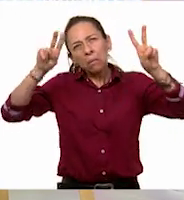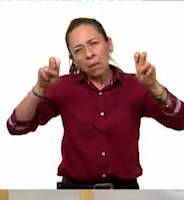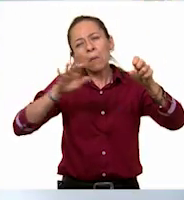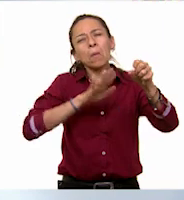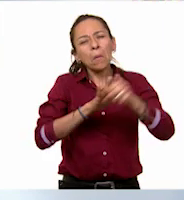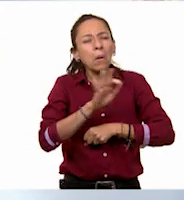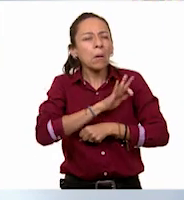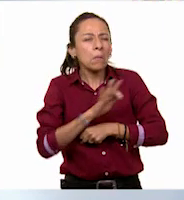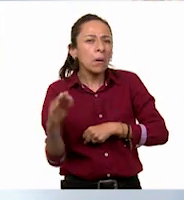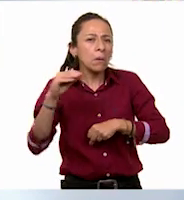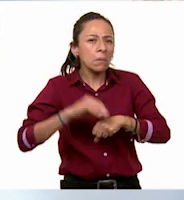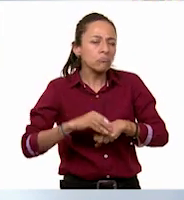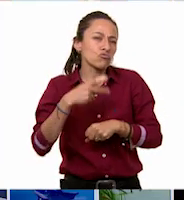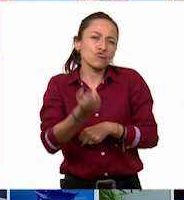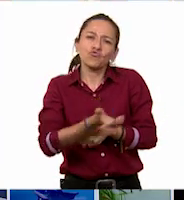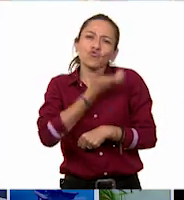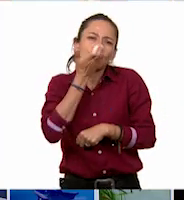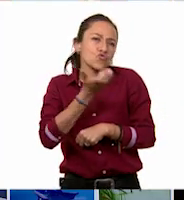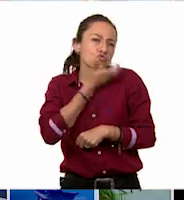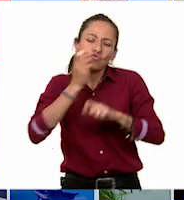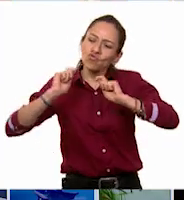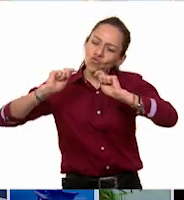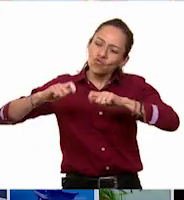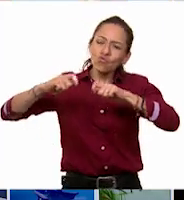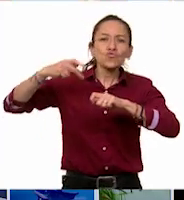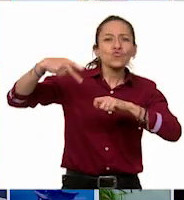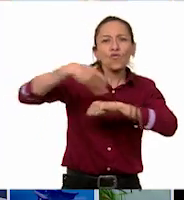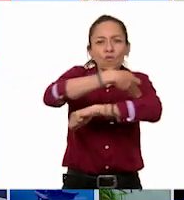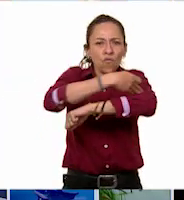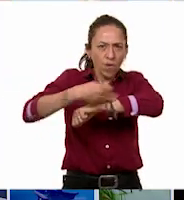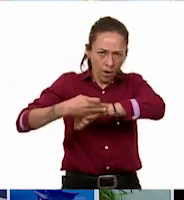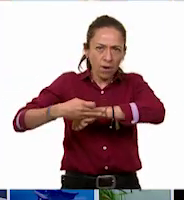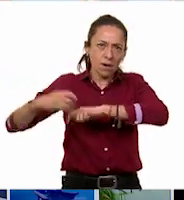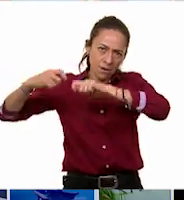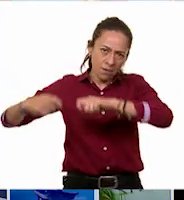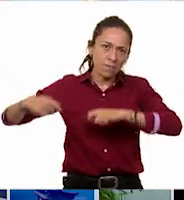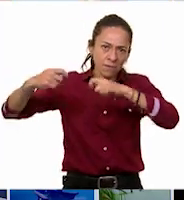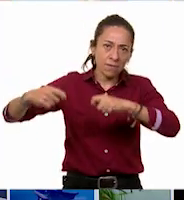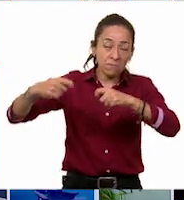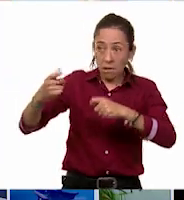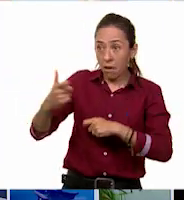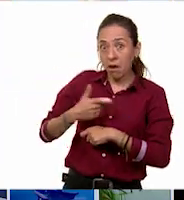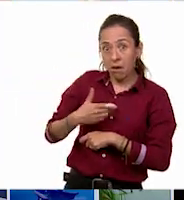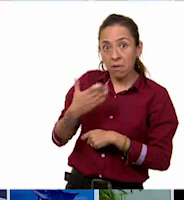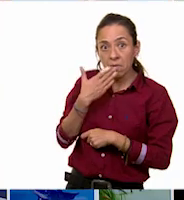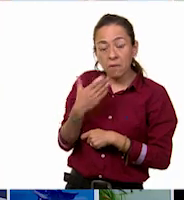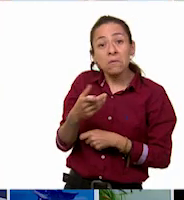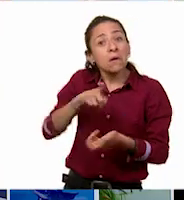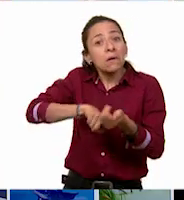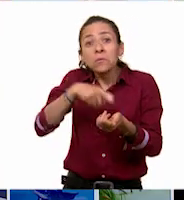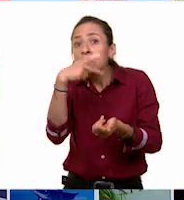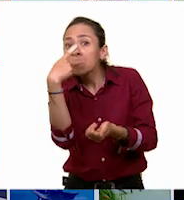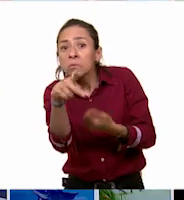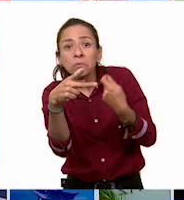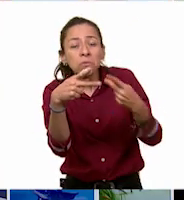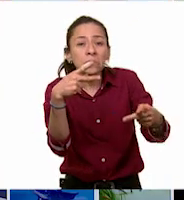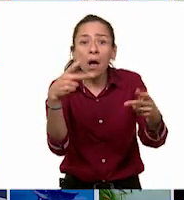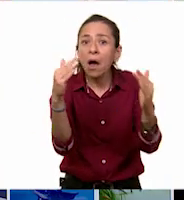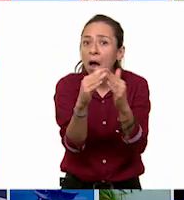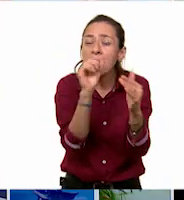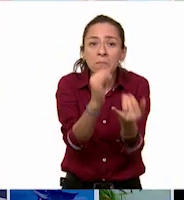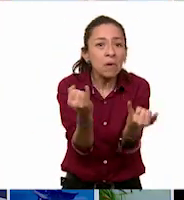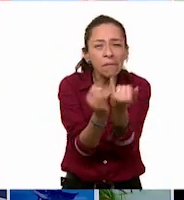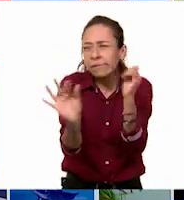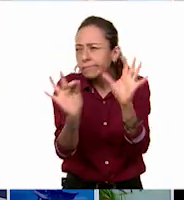Muy bien. Ustedes en casa busquen igual objetos que sean importantes para su familia y expónganlos